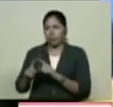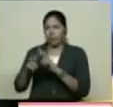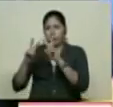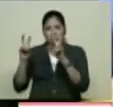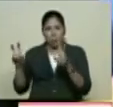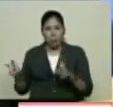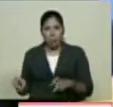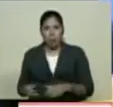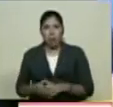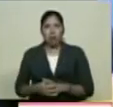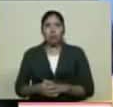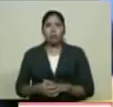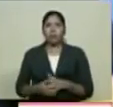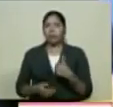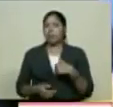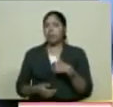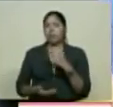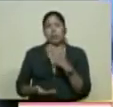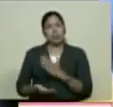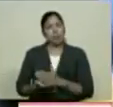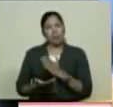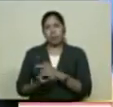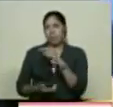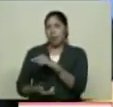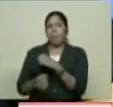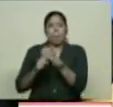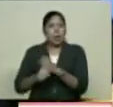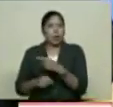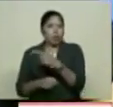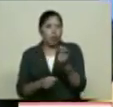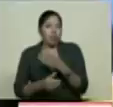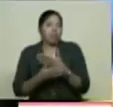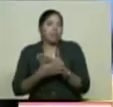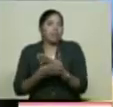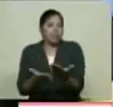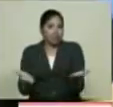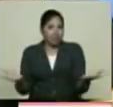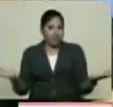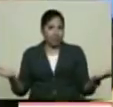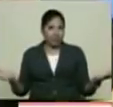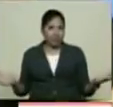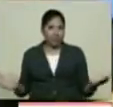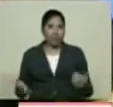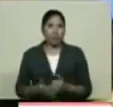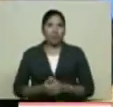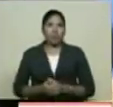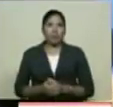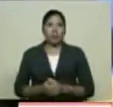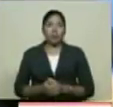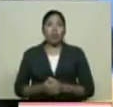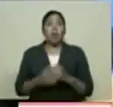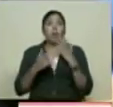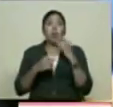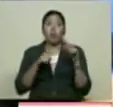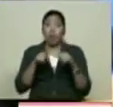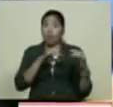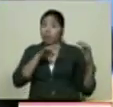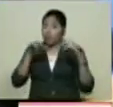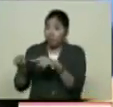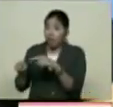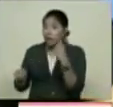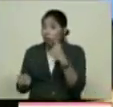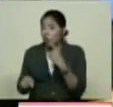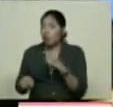a estar Siempre Por los brazos abiertos Para que ustedes Puedan ir Y eso si le pedimos Que lo cuiden Que